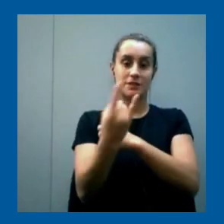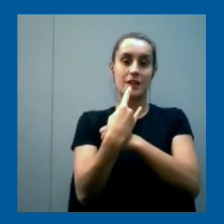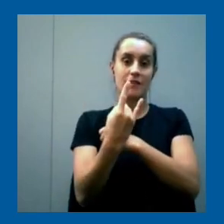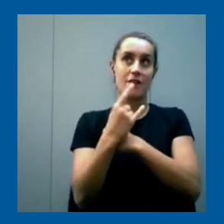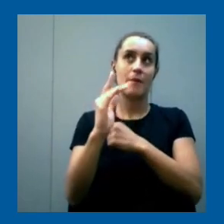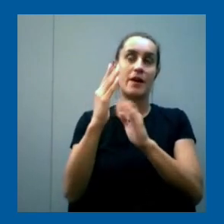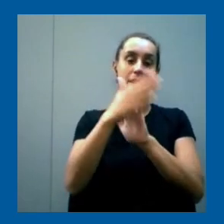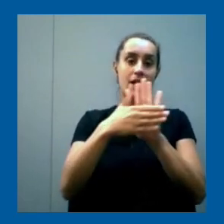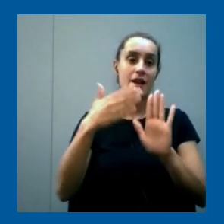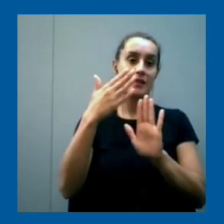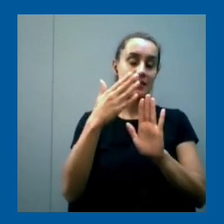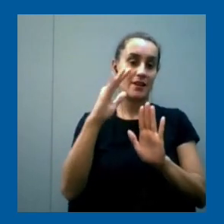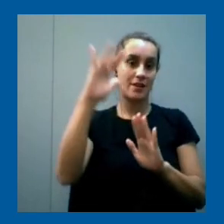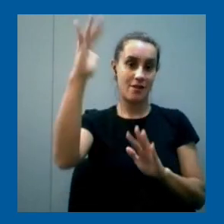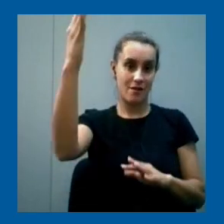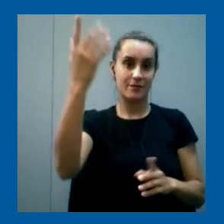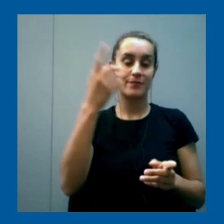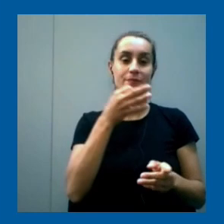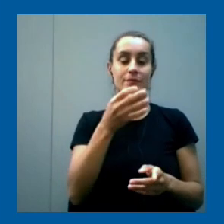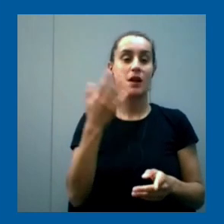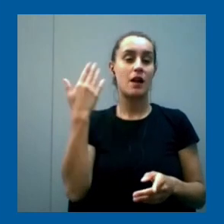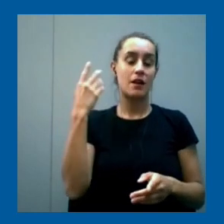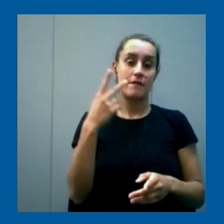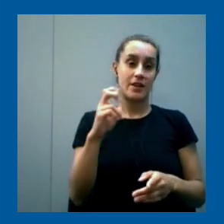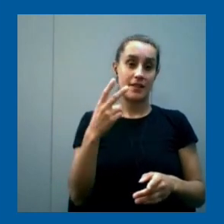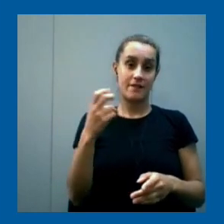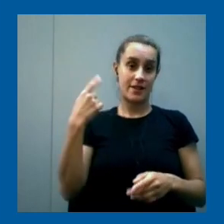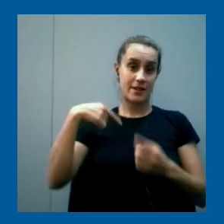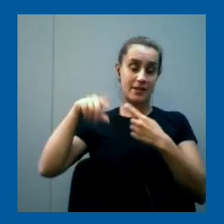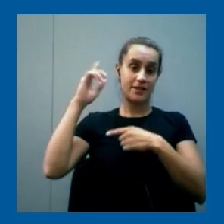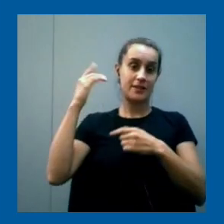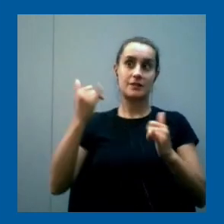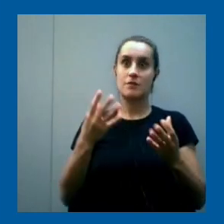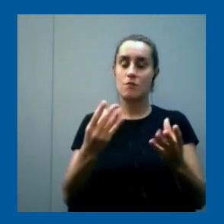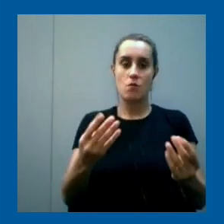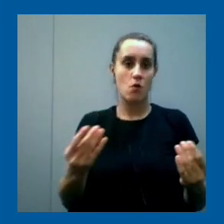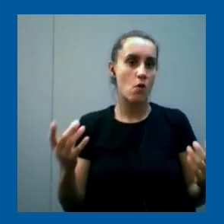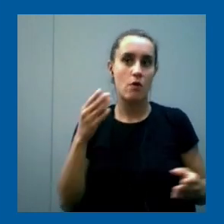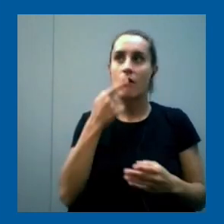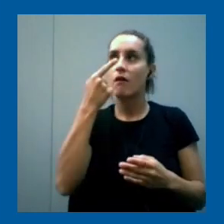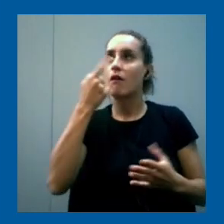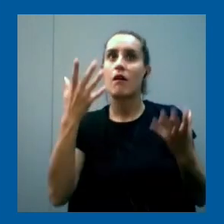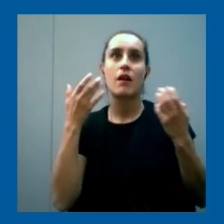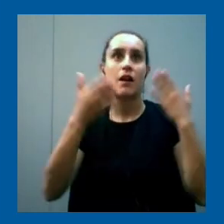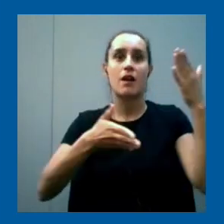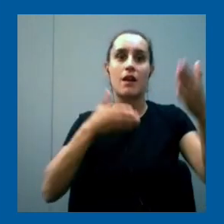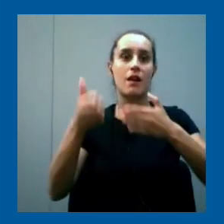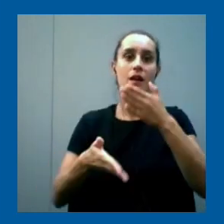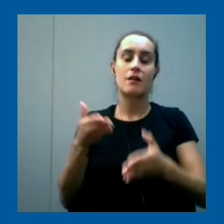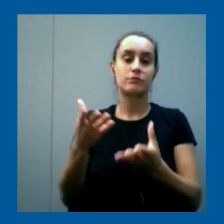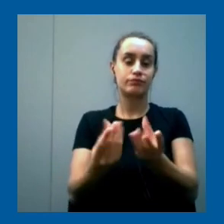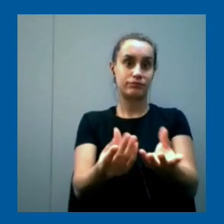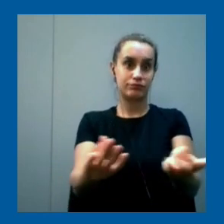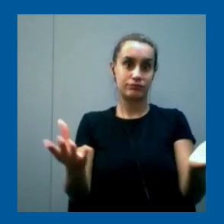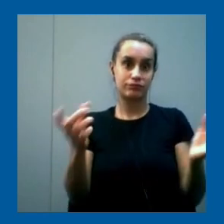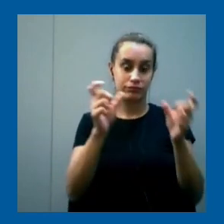Y ya en 2020, por una cuestión de cantidad de interesados y por tratar de llegar a todos los rincones,